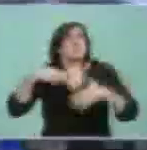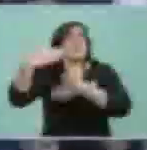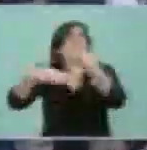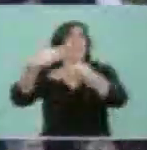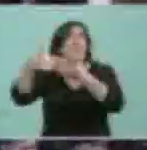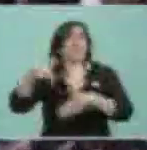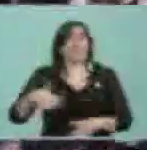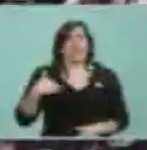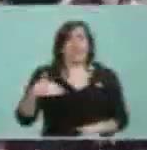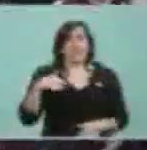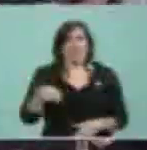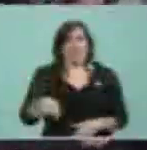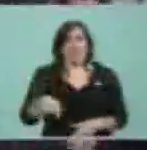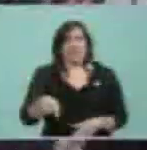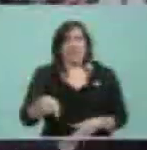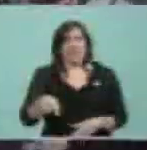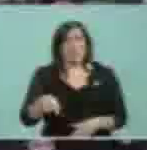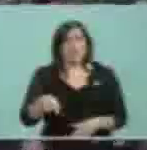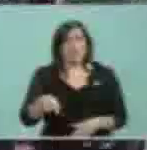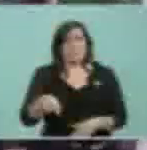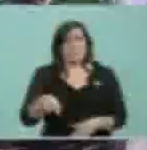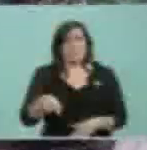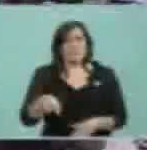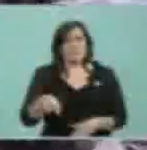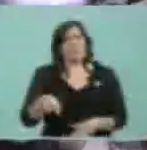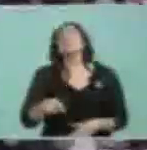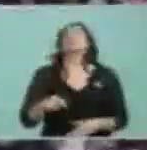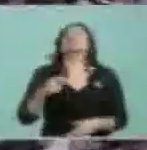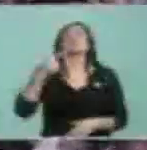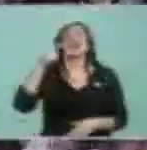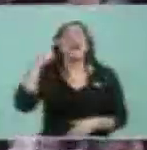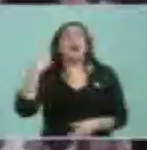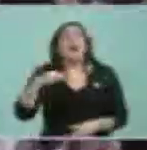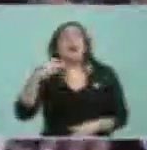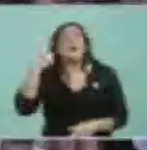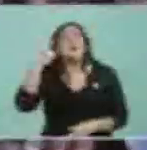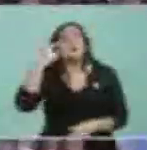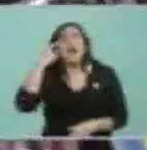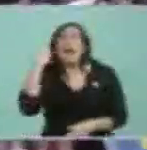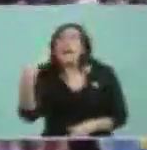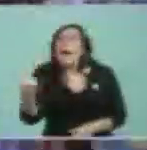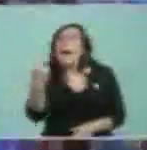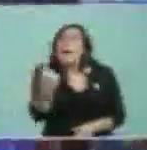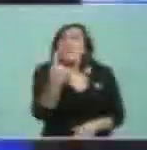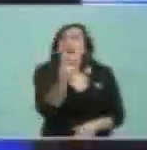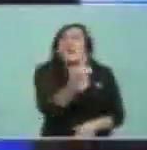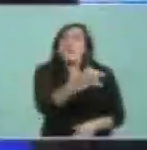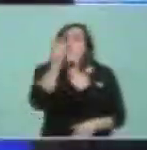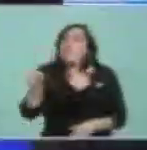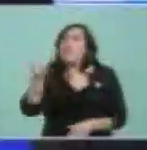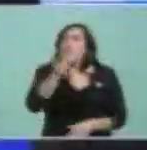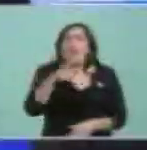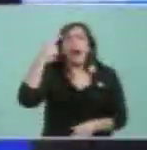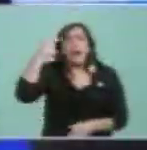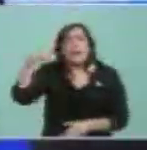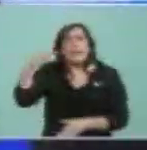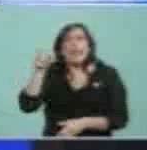En la inteligencia de cada uno de esos actores